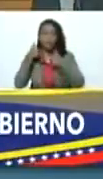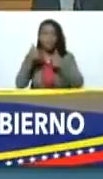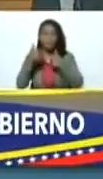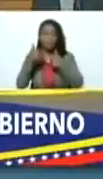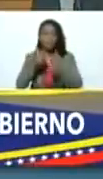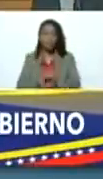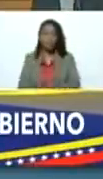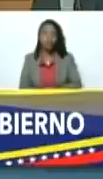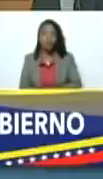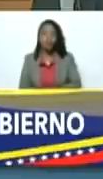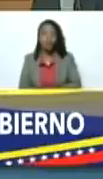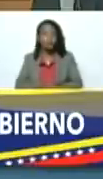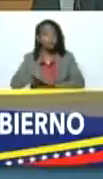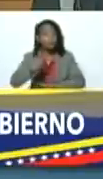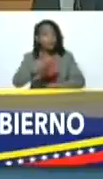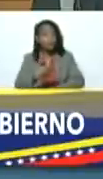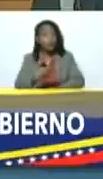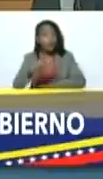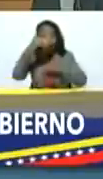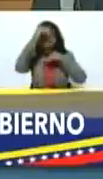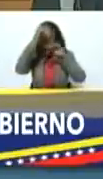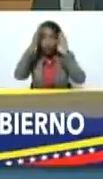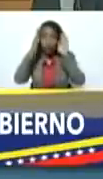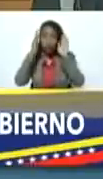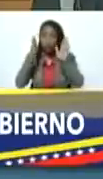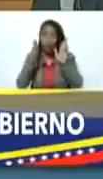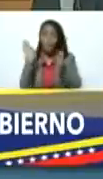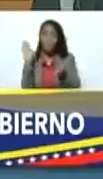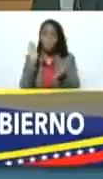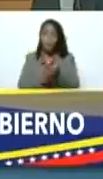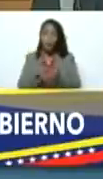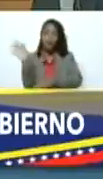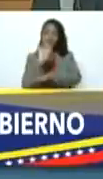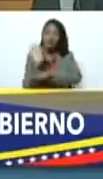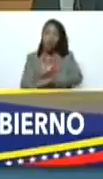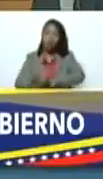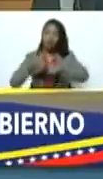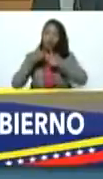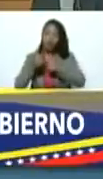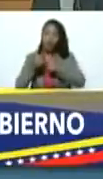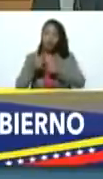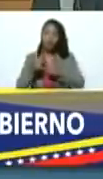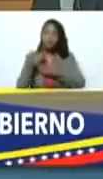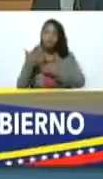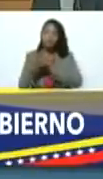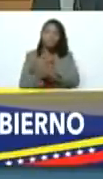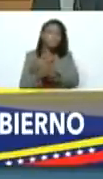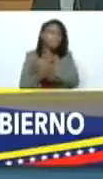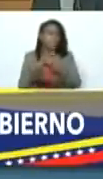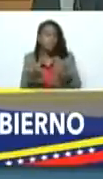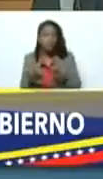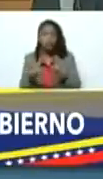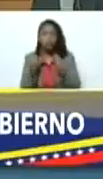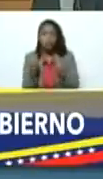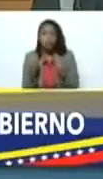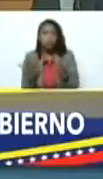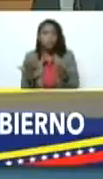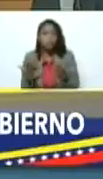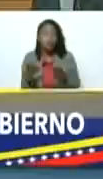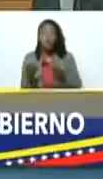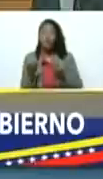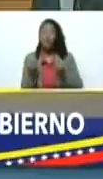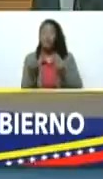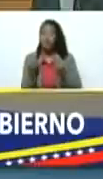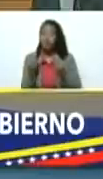Y cuando lo atendemos y lo ponemos a funcionar, sirve para mucho.